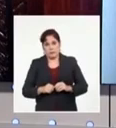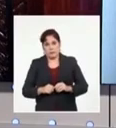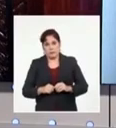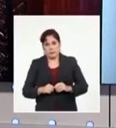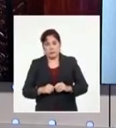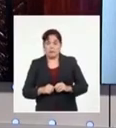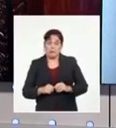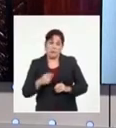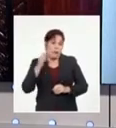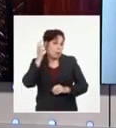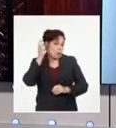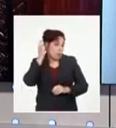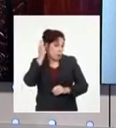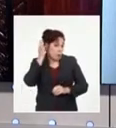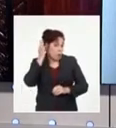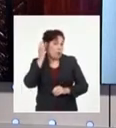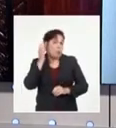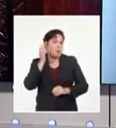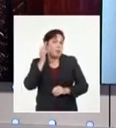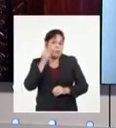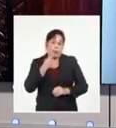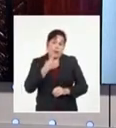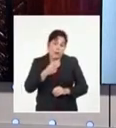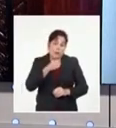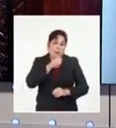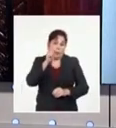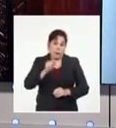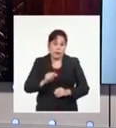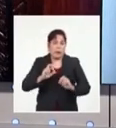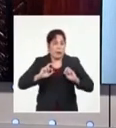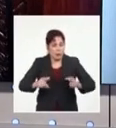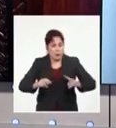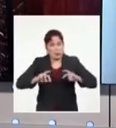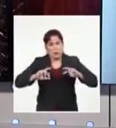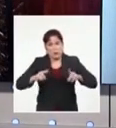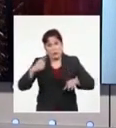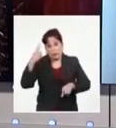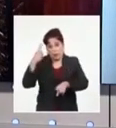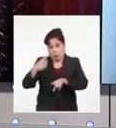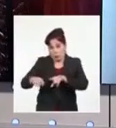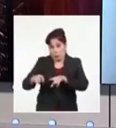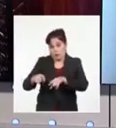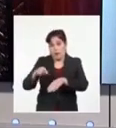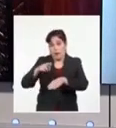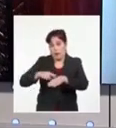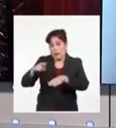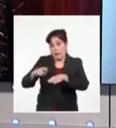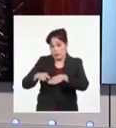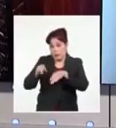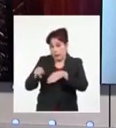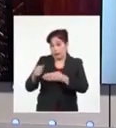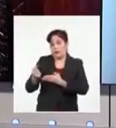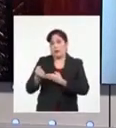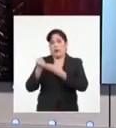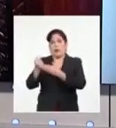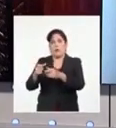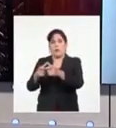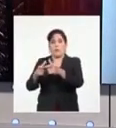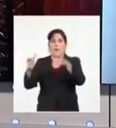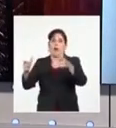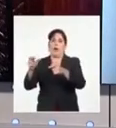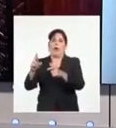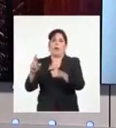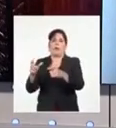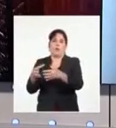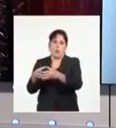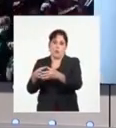frase que dijo una docena de veces. El otro, tender una mano a la Cámara de Representantes que hoy tiene mayoría republicana y